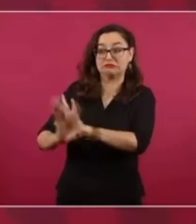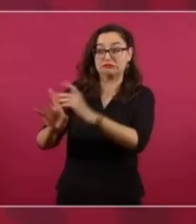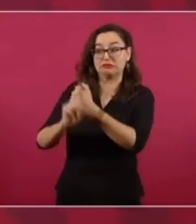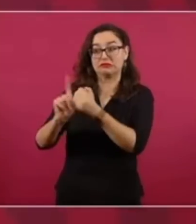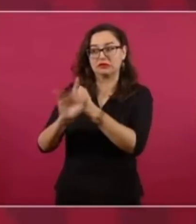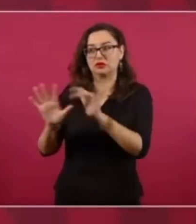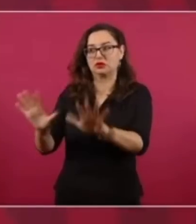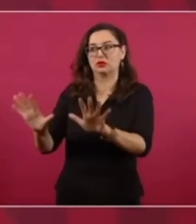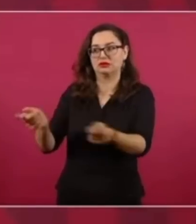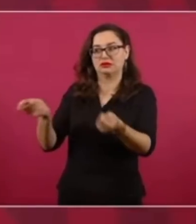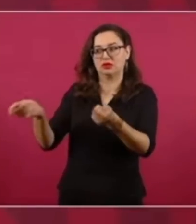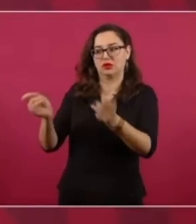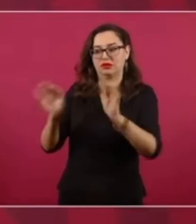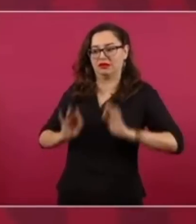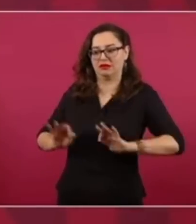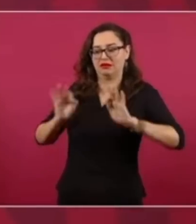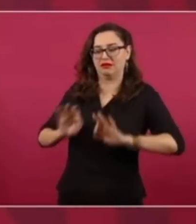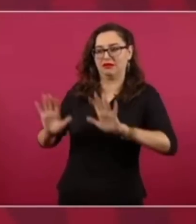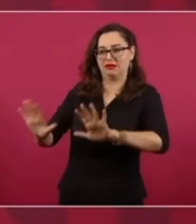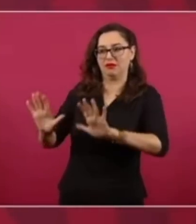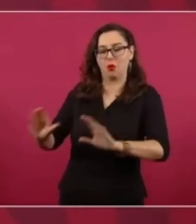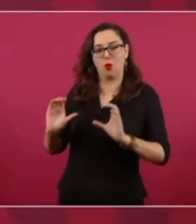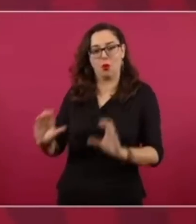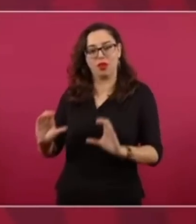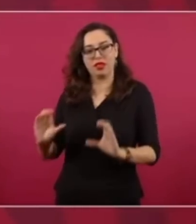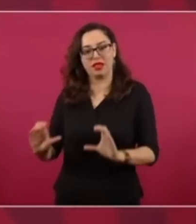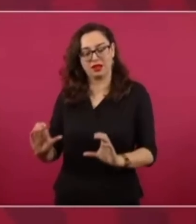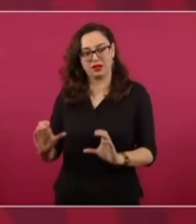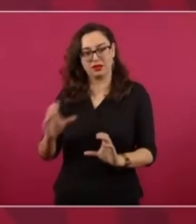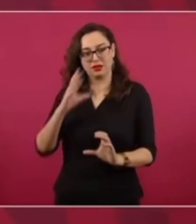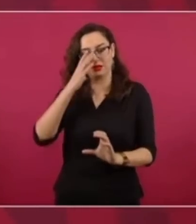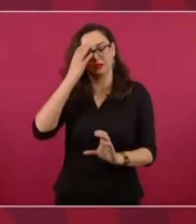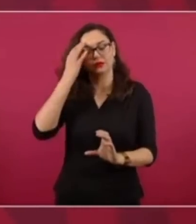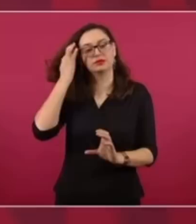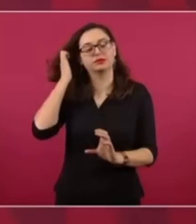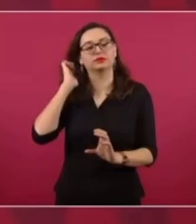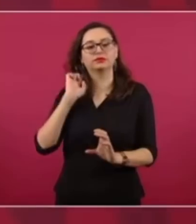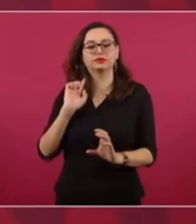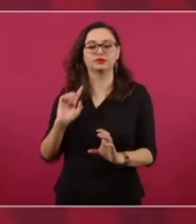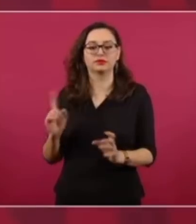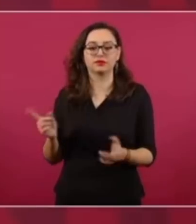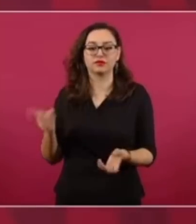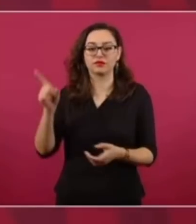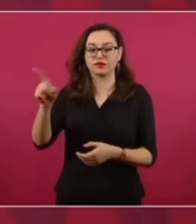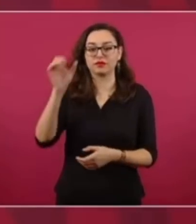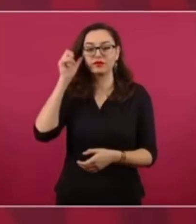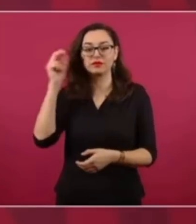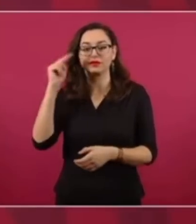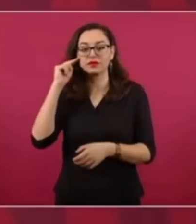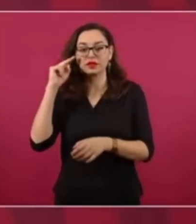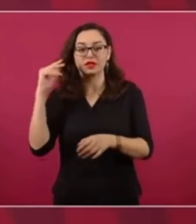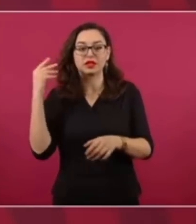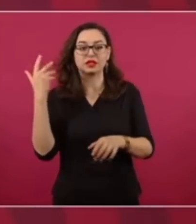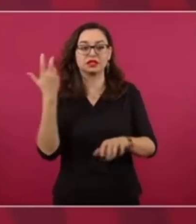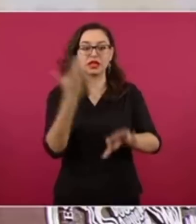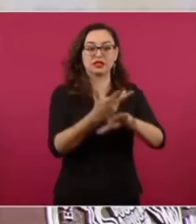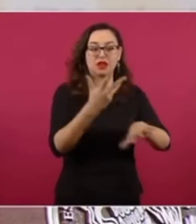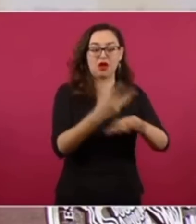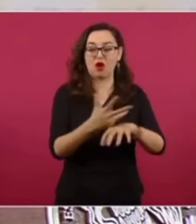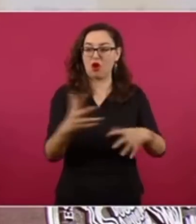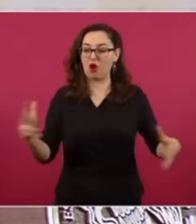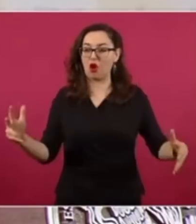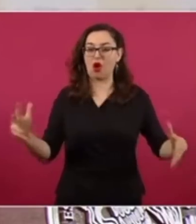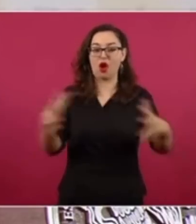como se puede pensar que China enfrente a Estados Unidos o Estados Unidos a China. China.